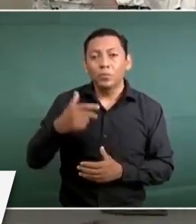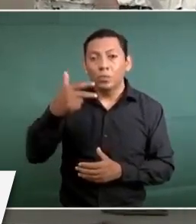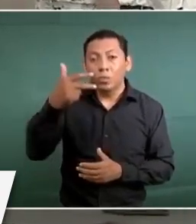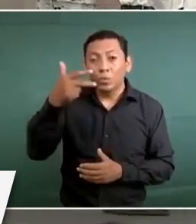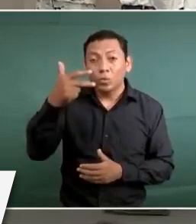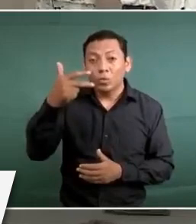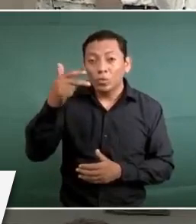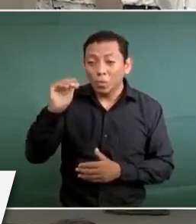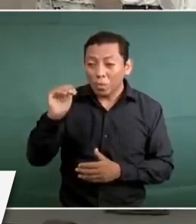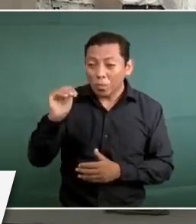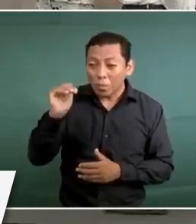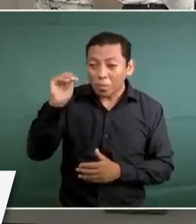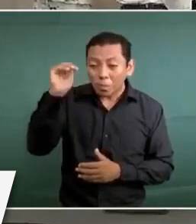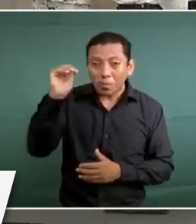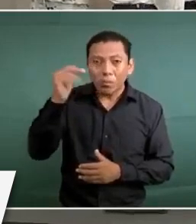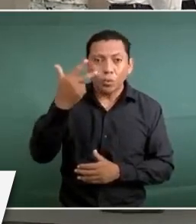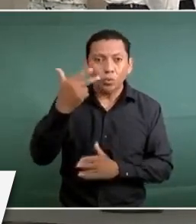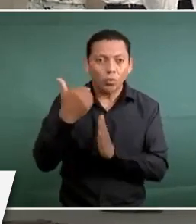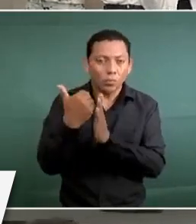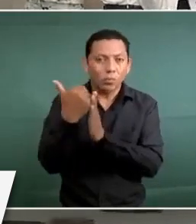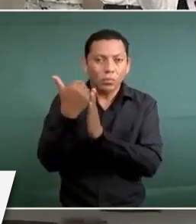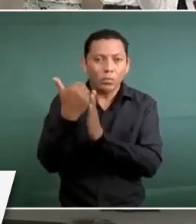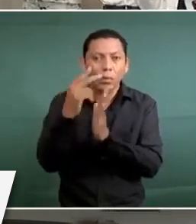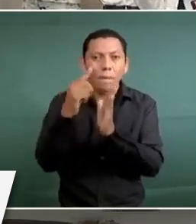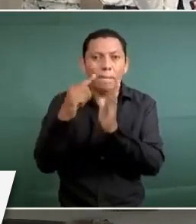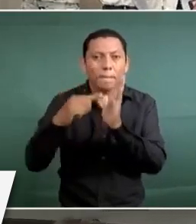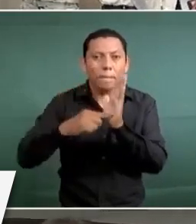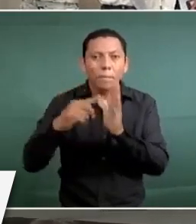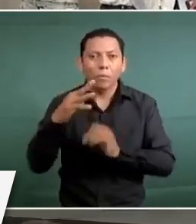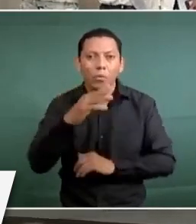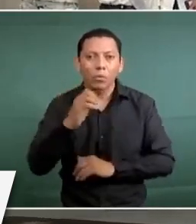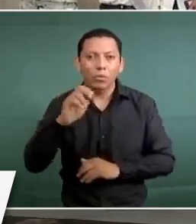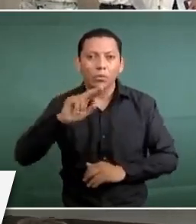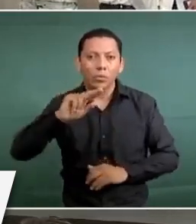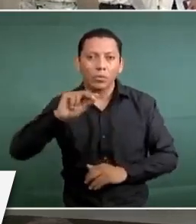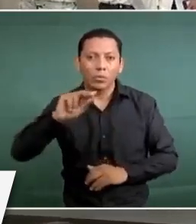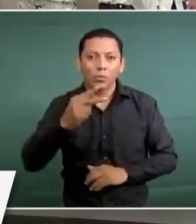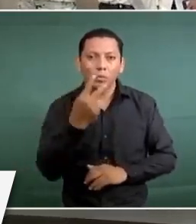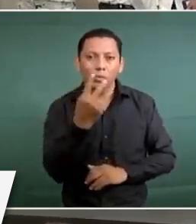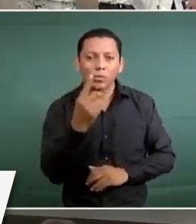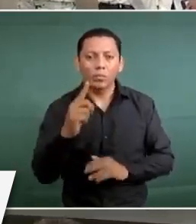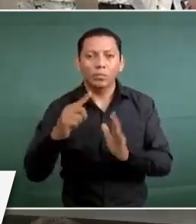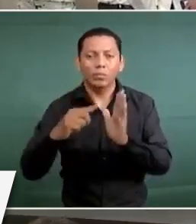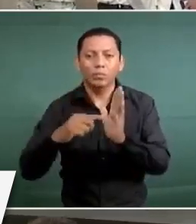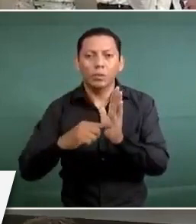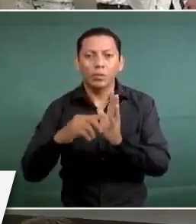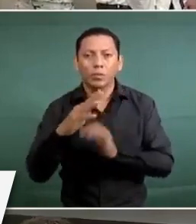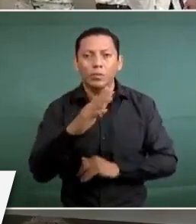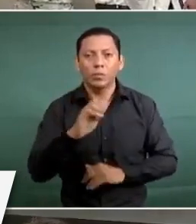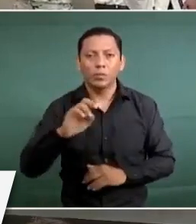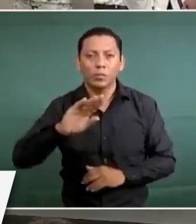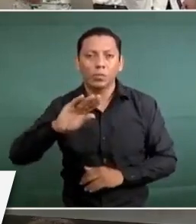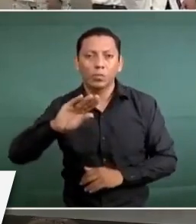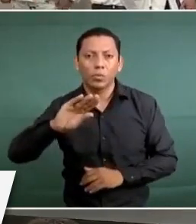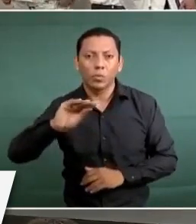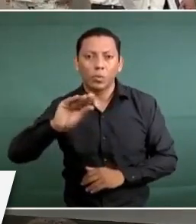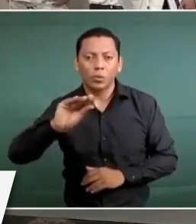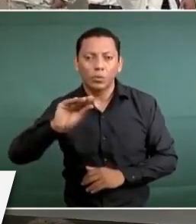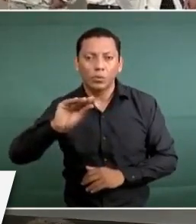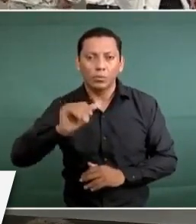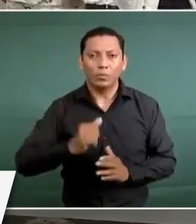intubados.